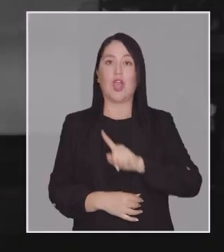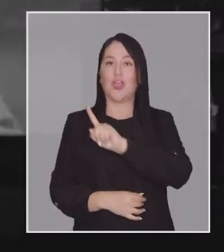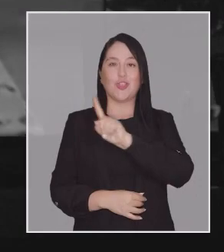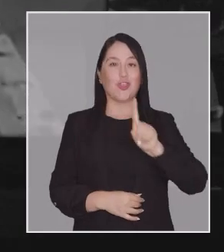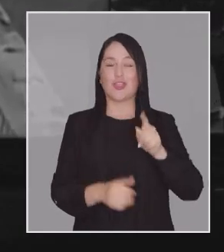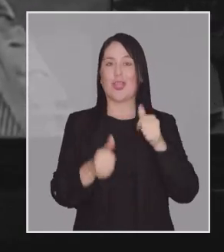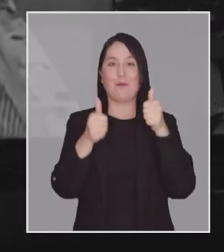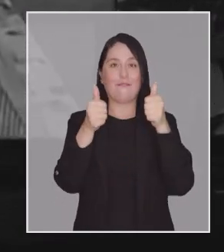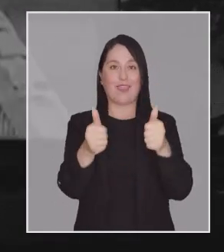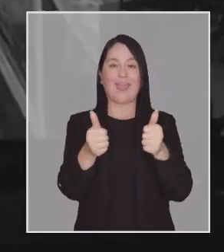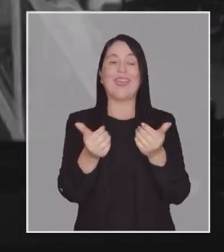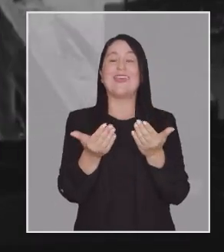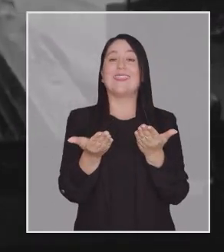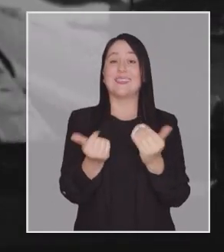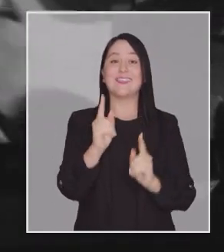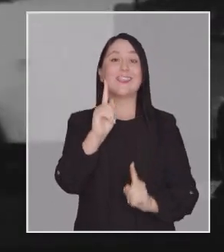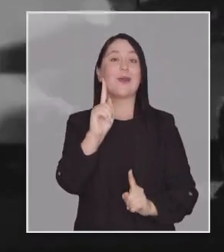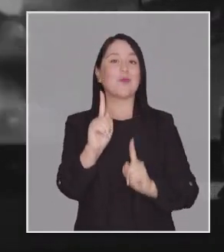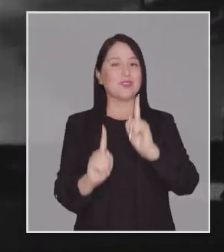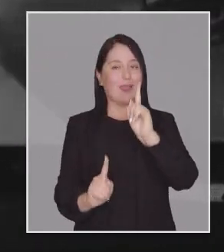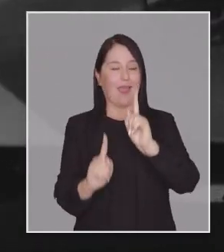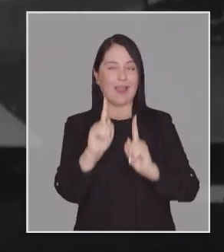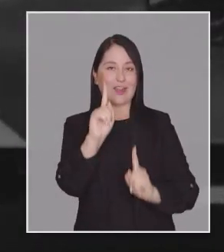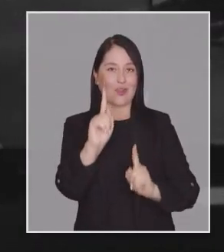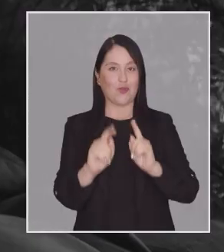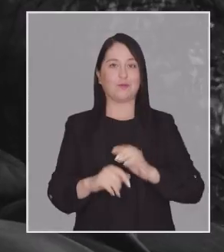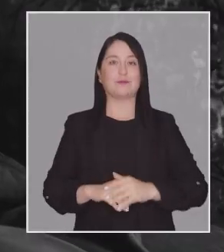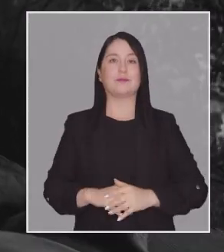No estamos bien. Necesitamos algo.